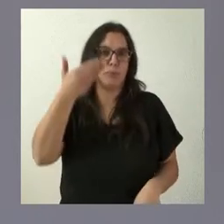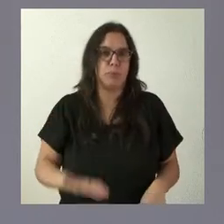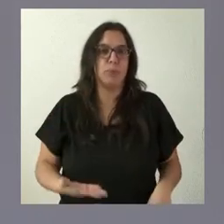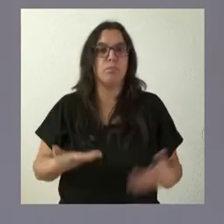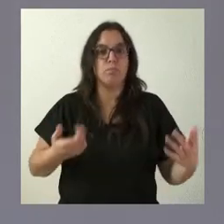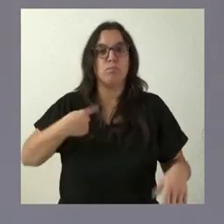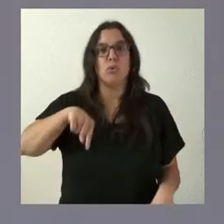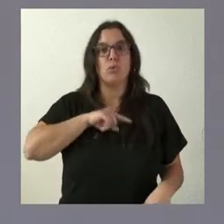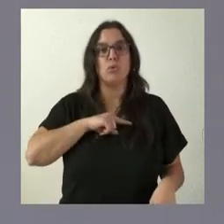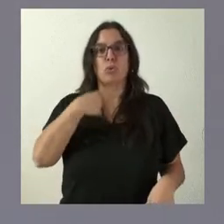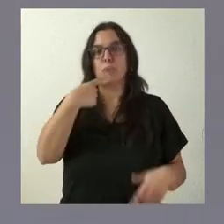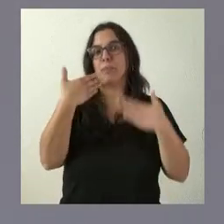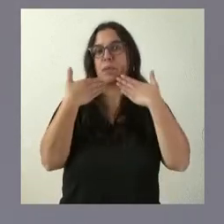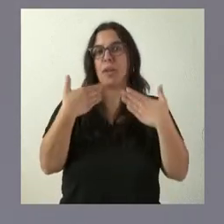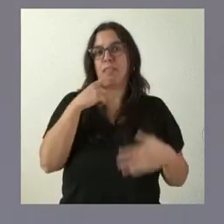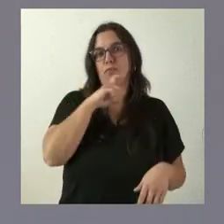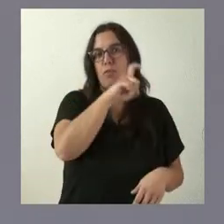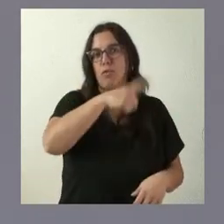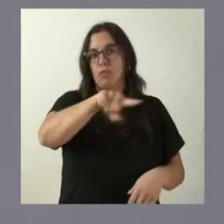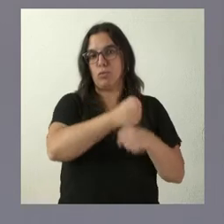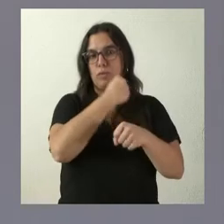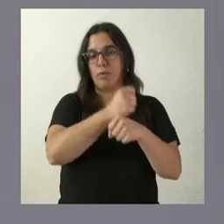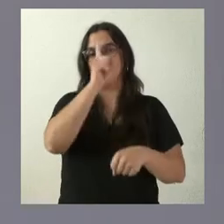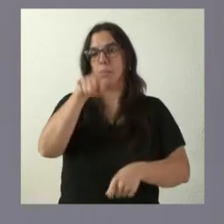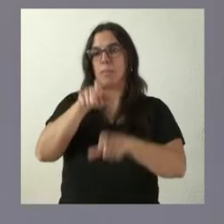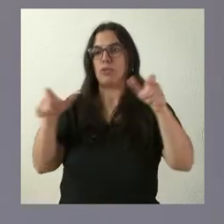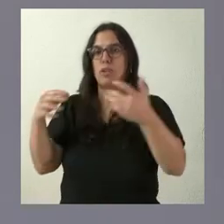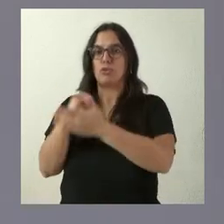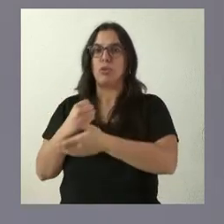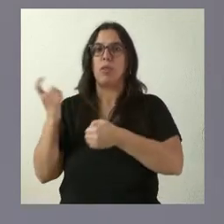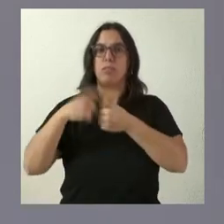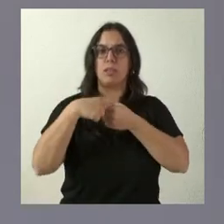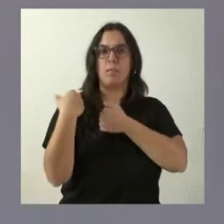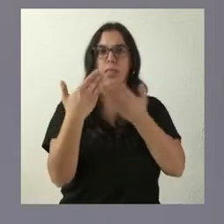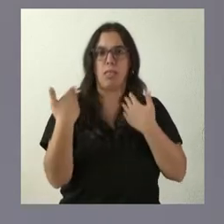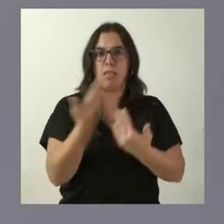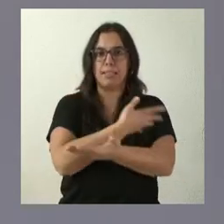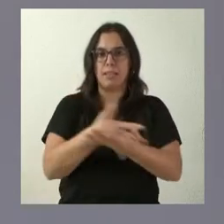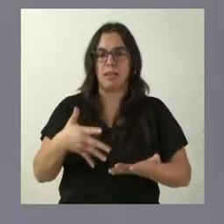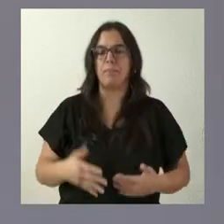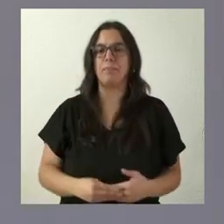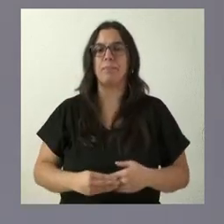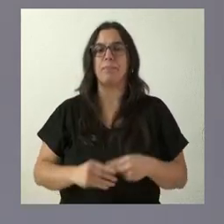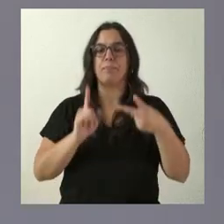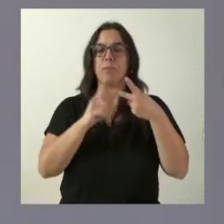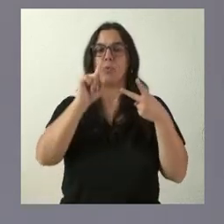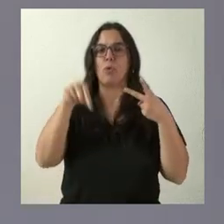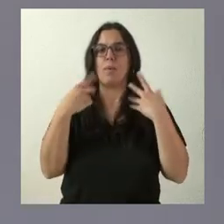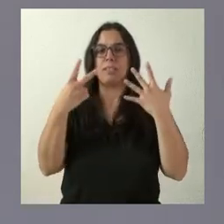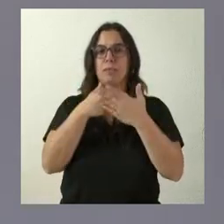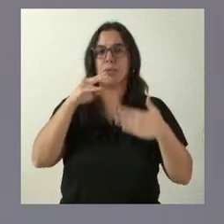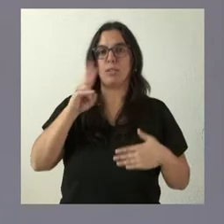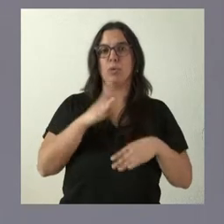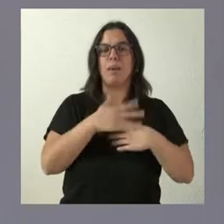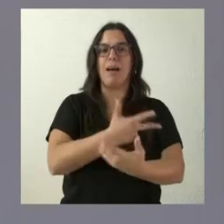nosotros desde aquí agradecemos el trabajo de la Fundación y también de todas las personas que participan en la donación de sangre. 1,7 millones de euros para